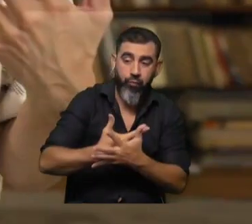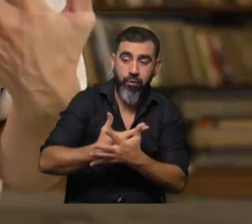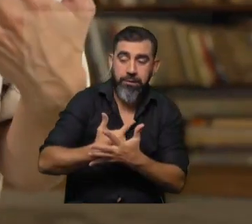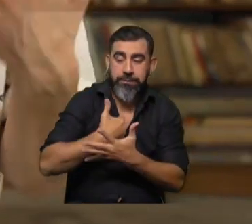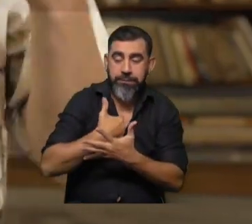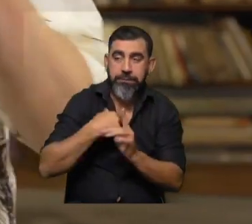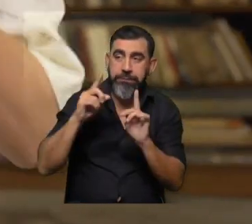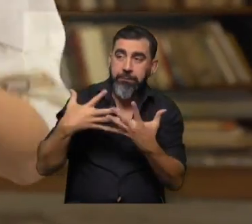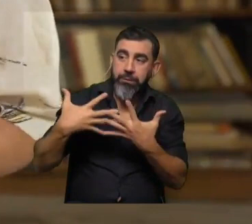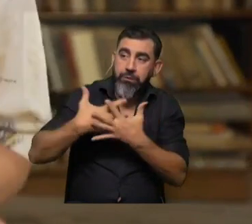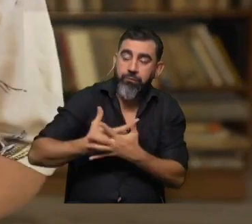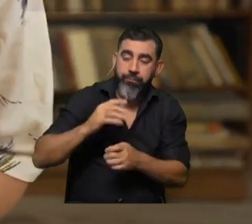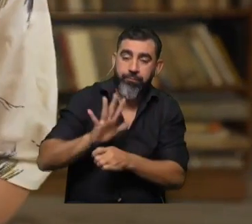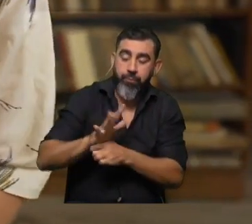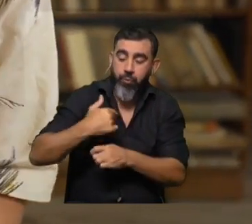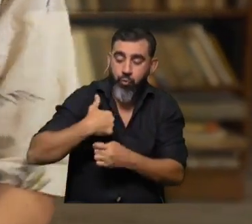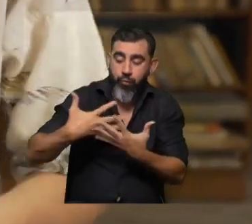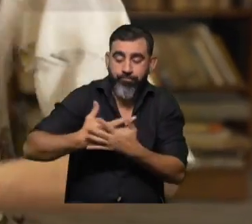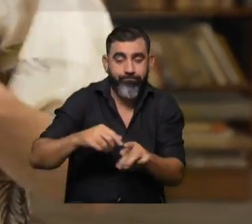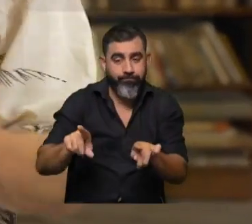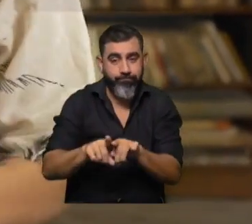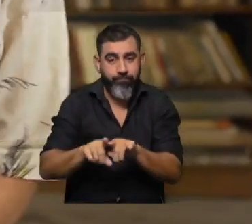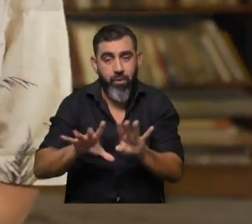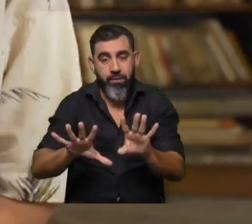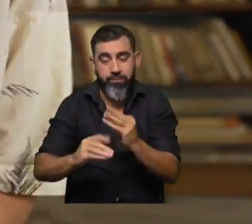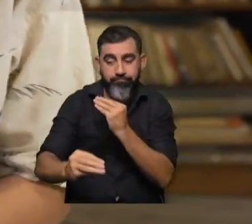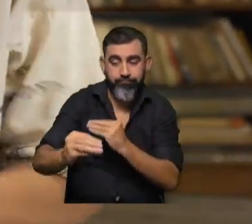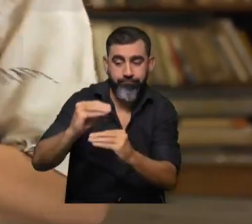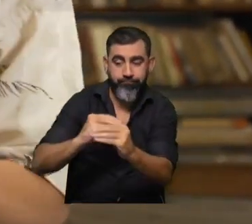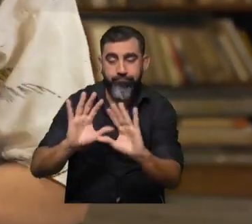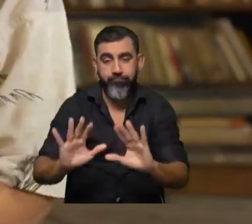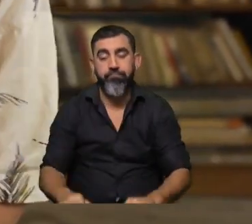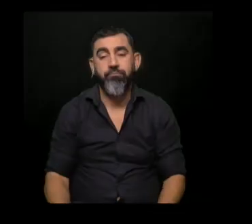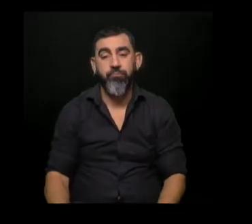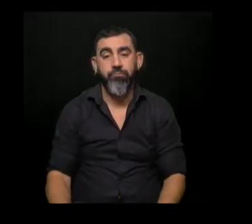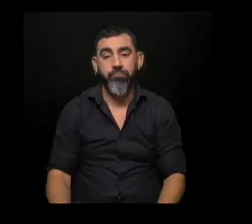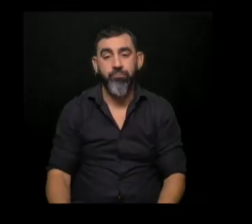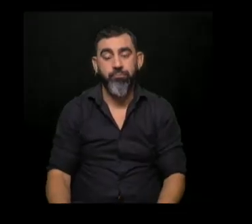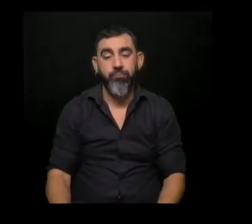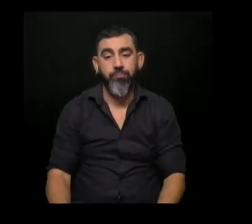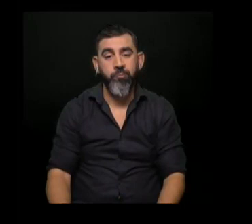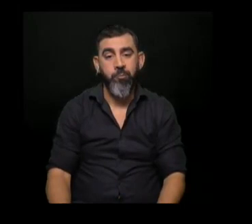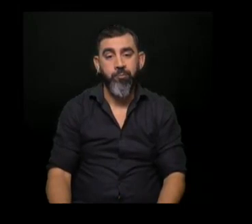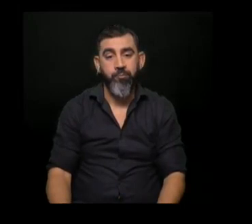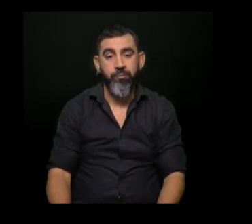activan áreas de como si yo estuviera sintiendo ese dolor. Esa sería como la base neural de lo que sabemos un poco de esos temas.